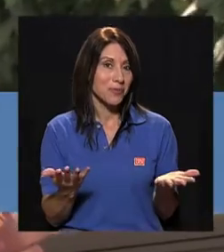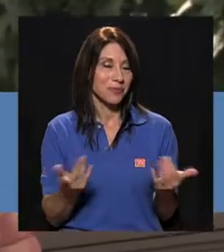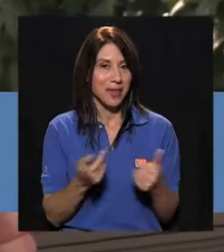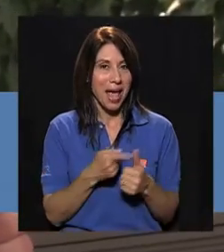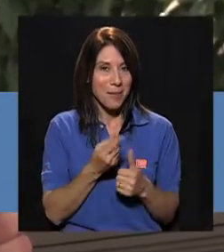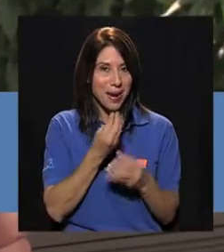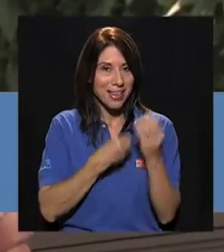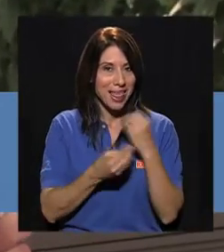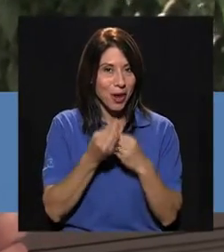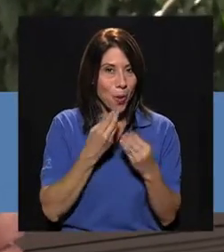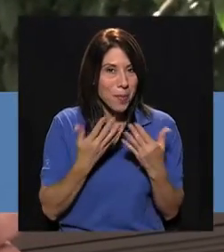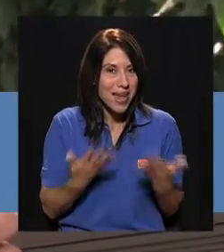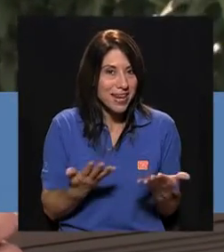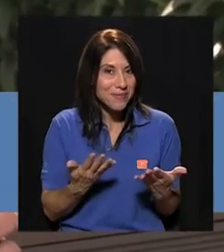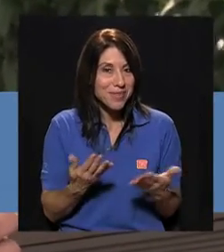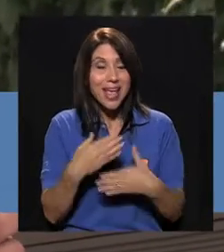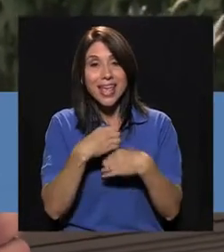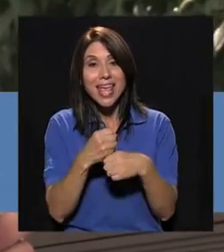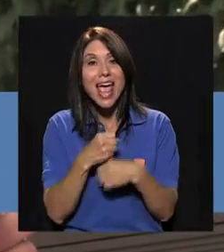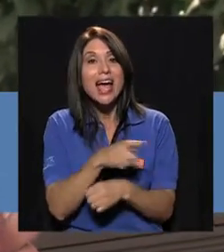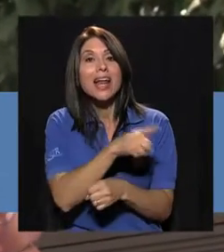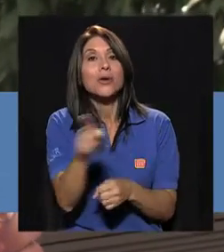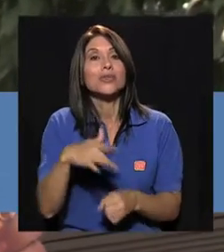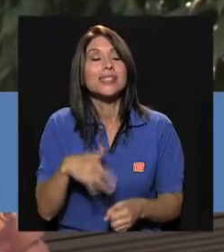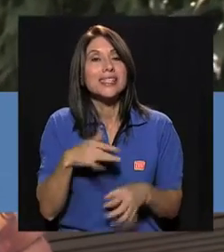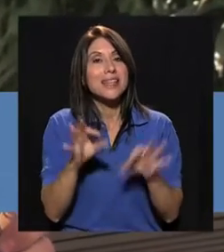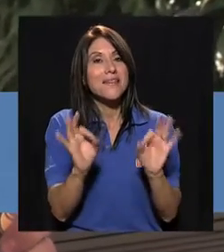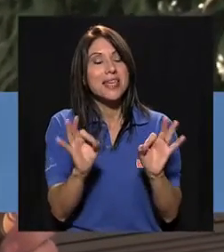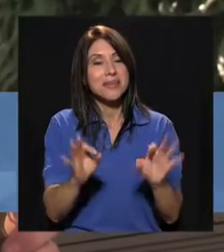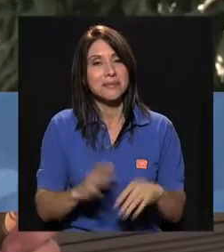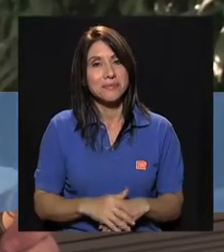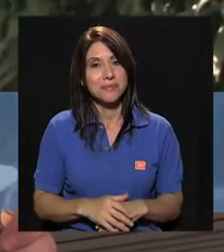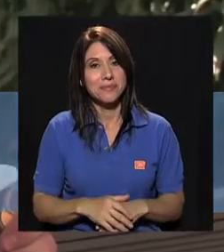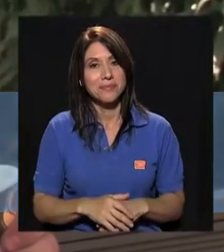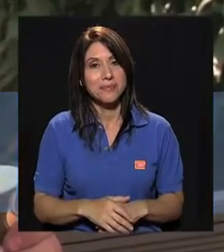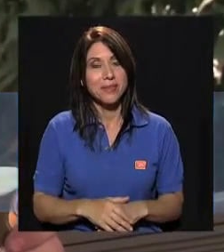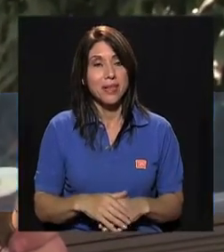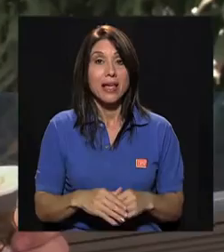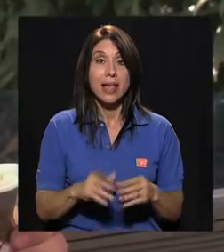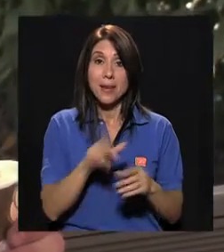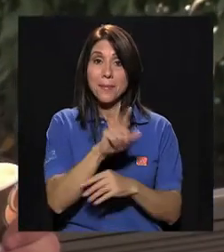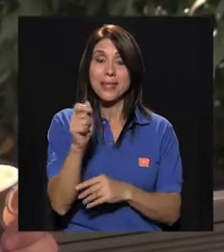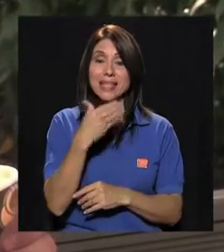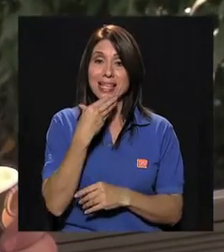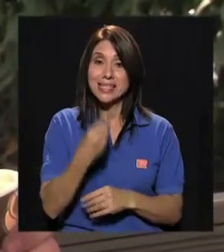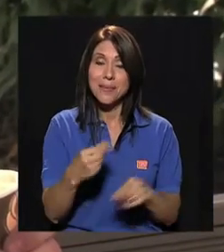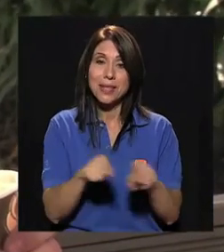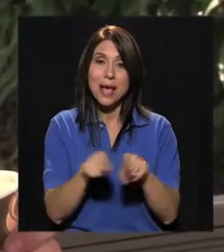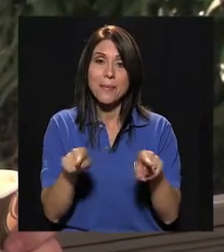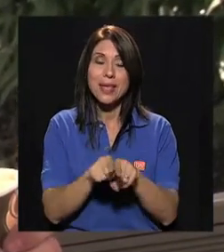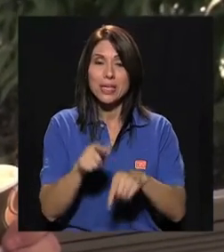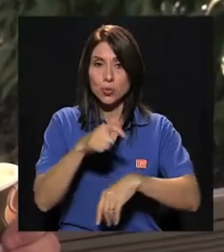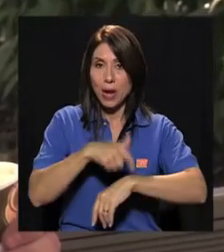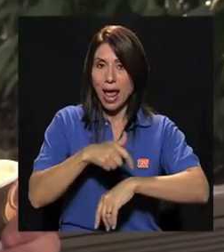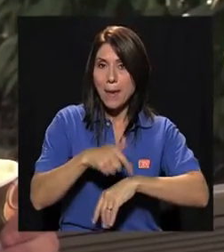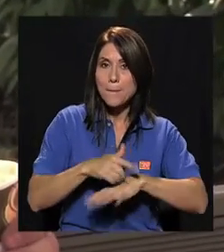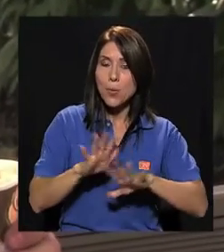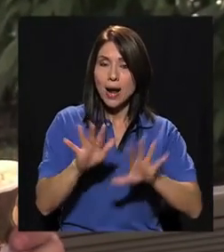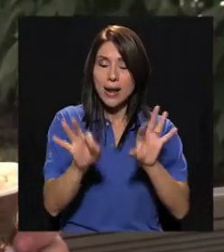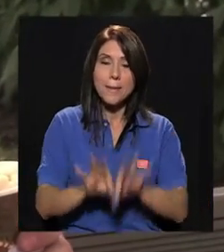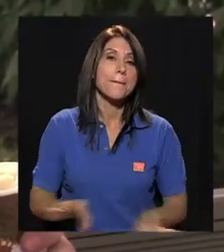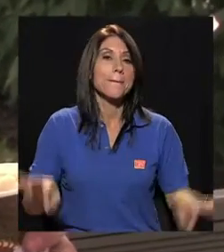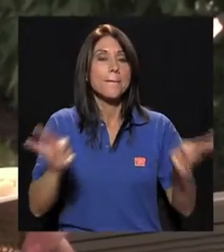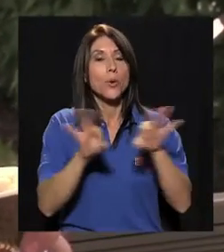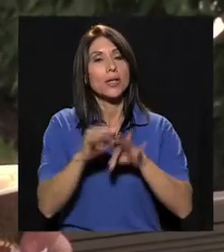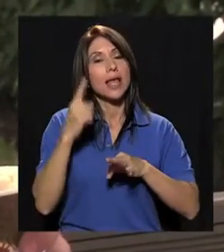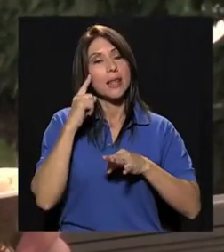Bueno, aparte de comer, que hagan lo que los haga sentir bien, entonces en diciembre también es una época que